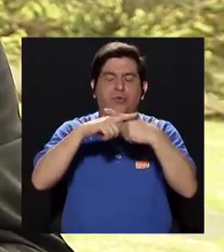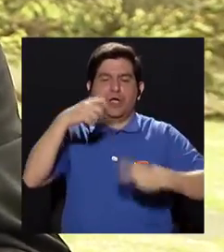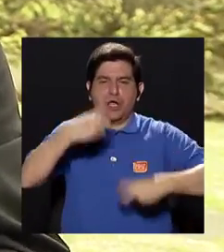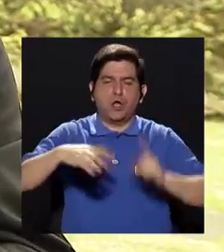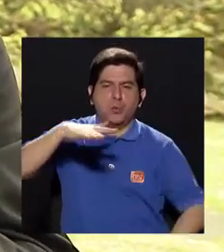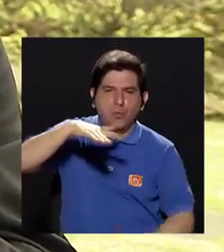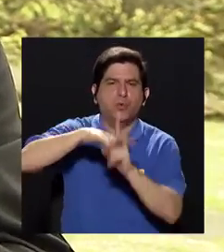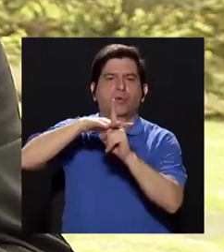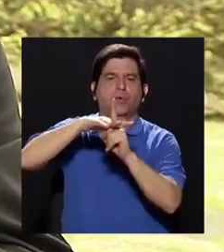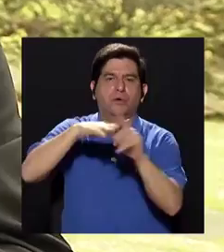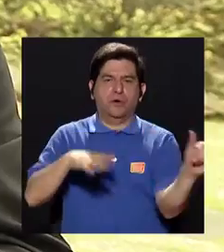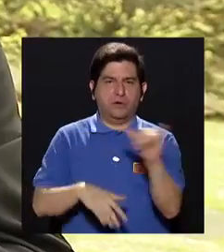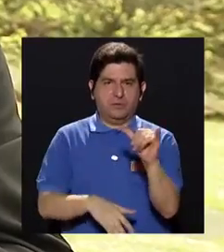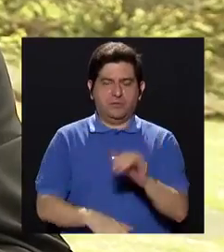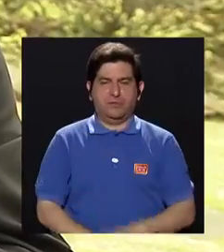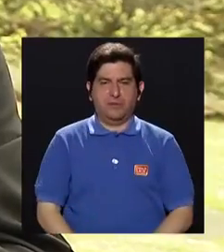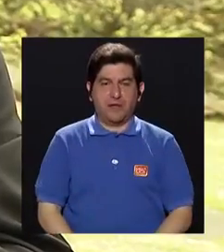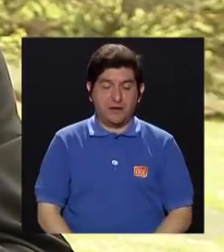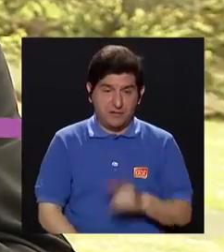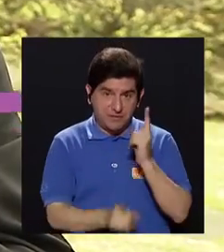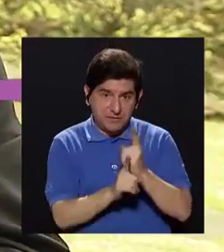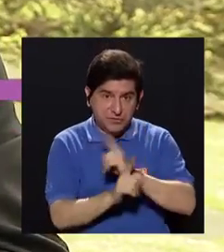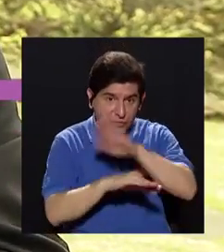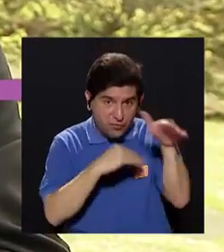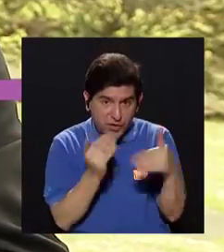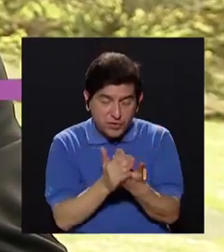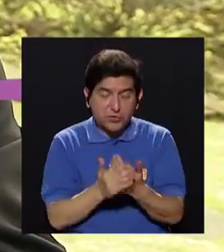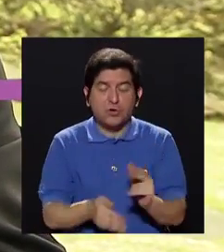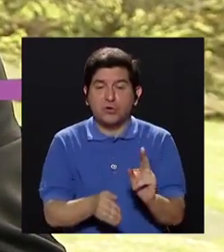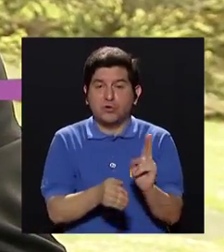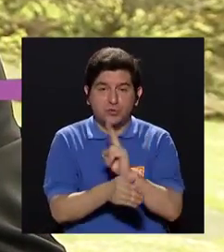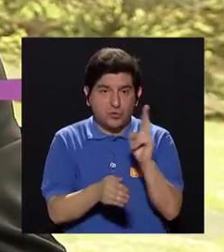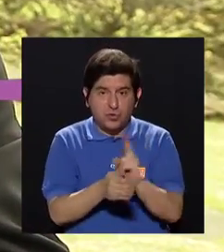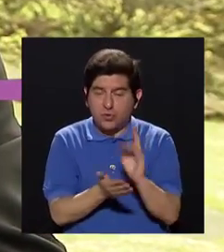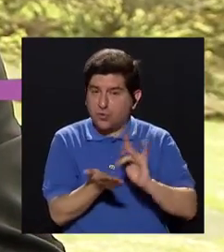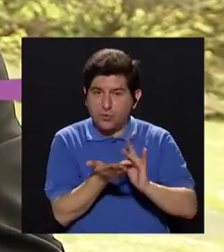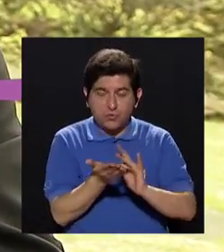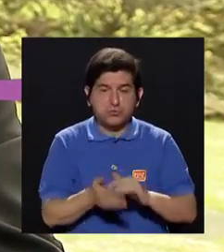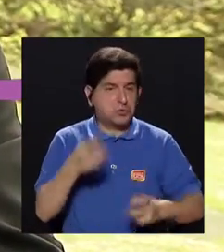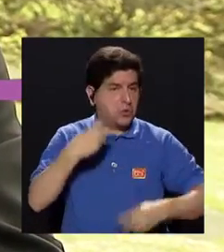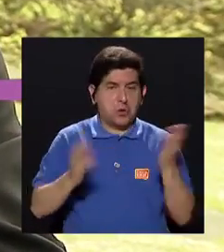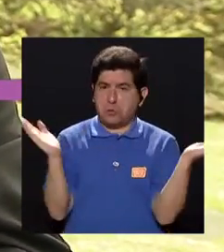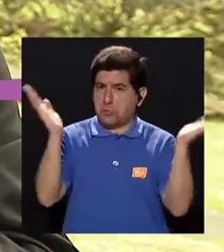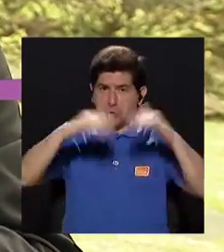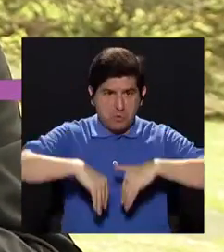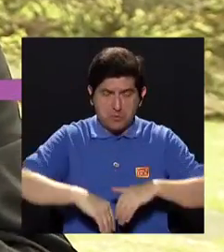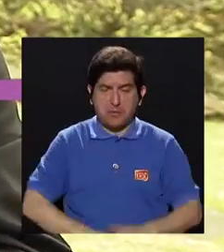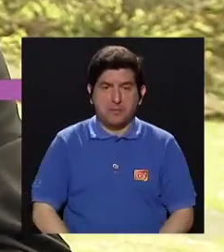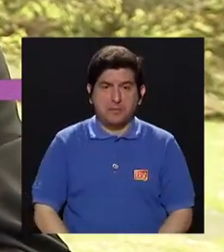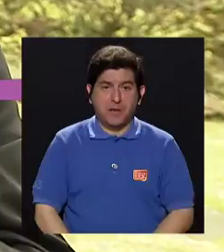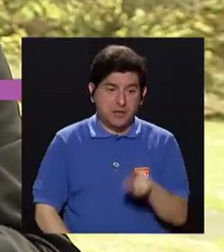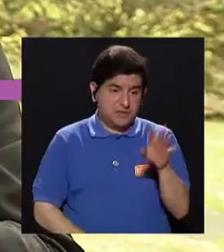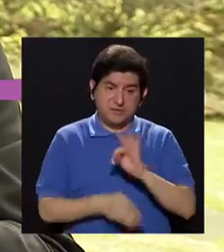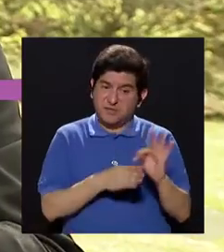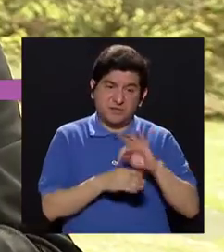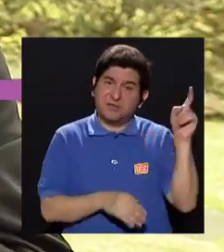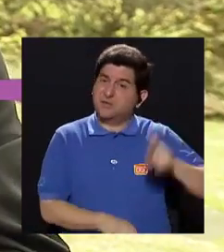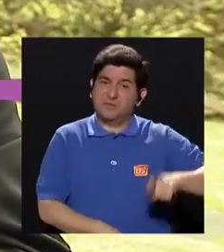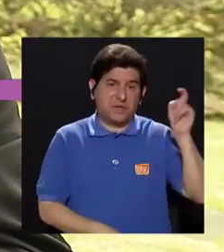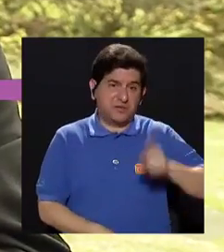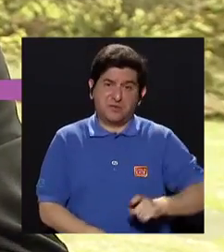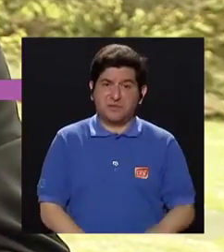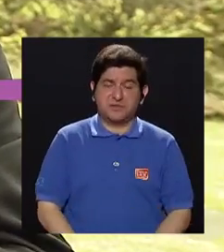Y también, si es adecuado, todos los que toman y no hay ningún problema, como decía al inicio, si los tratamientos son necesarios,